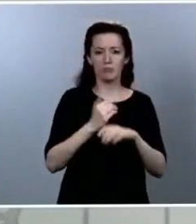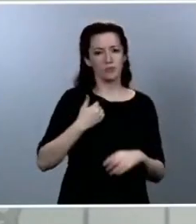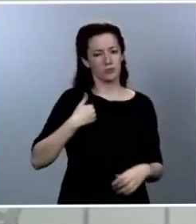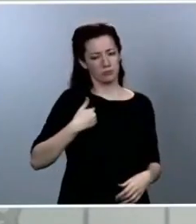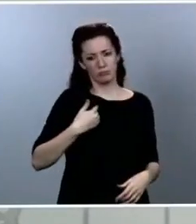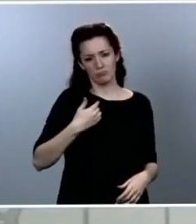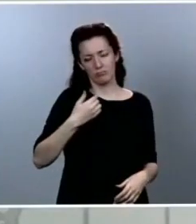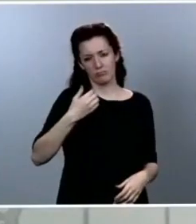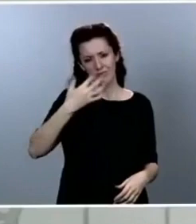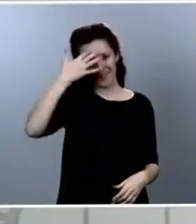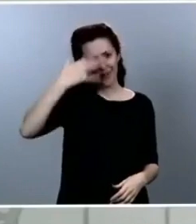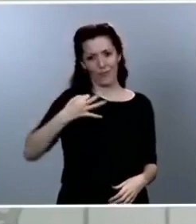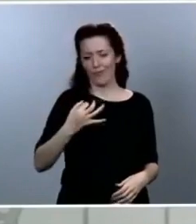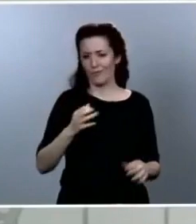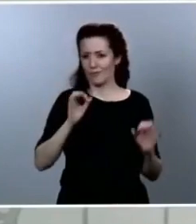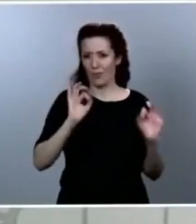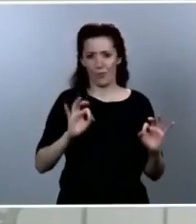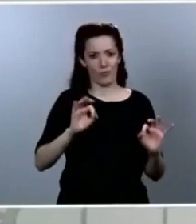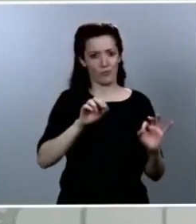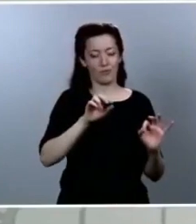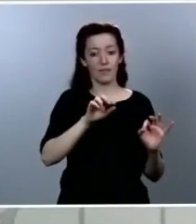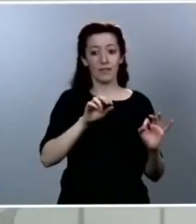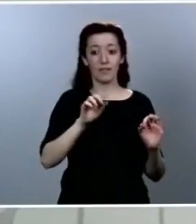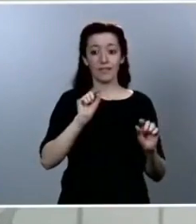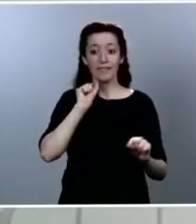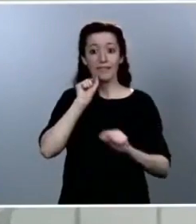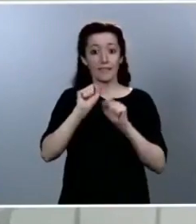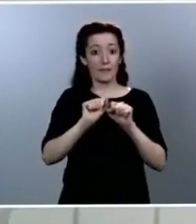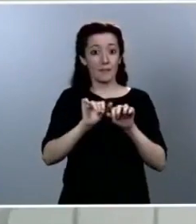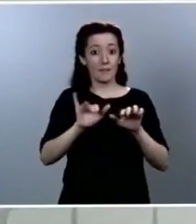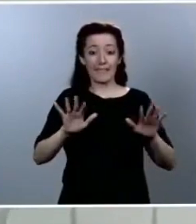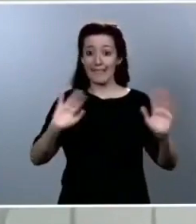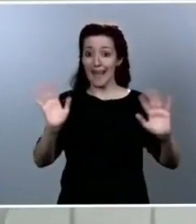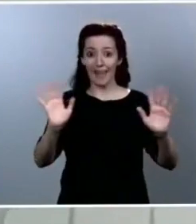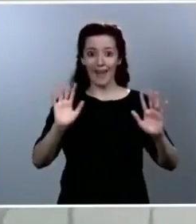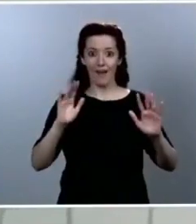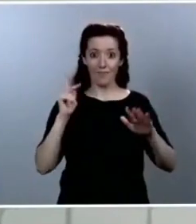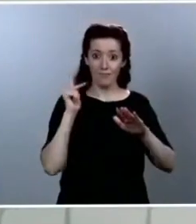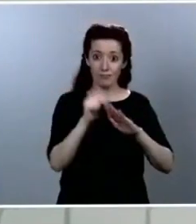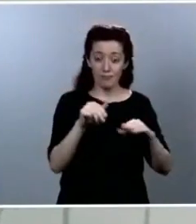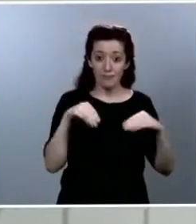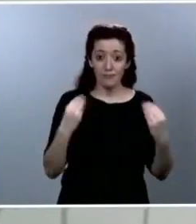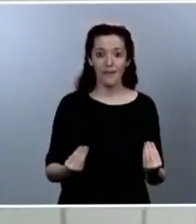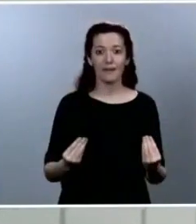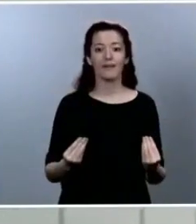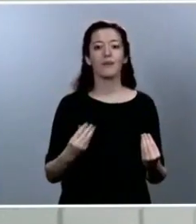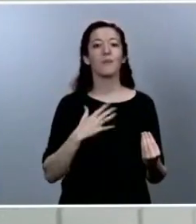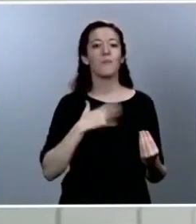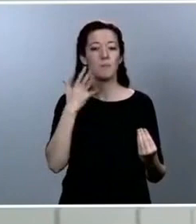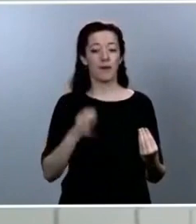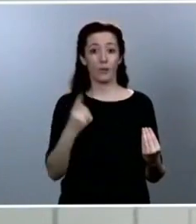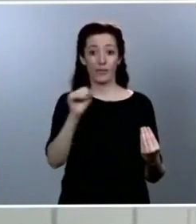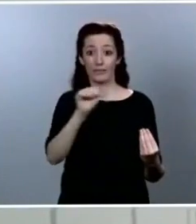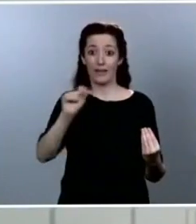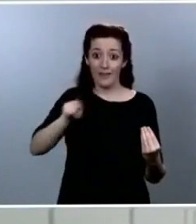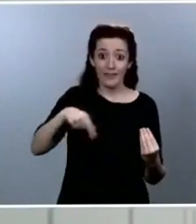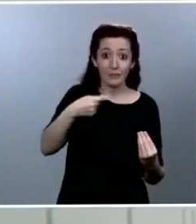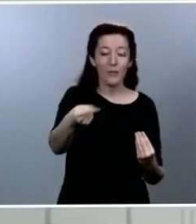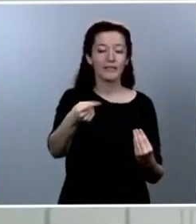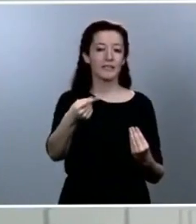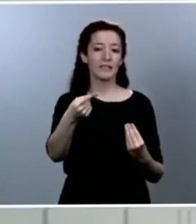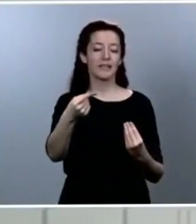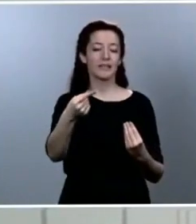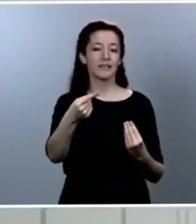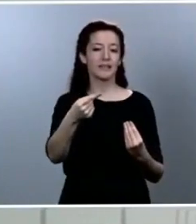generan nuevos contagios, este primer alivio vendrá seguido de otro nuevo una semana después. En este sentido, me gustaría